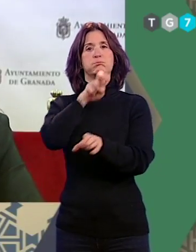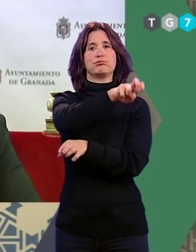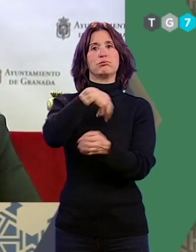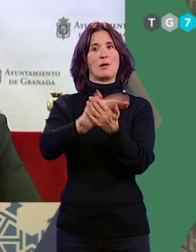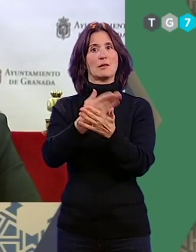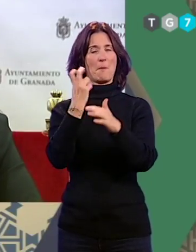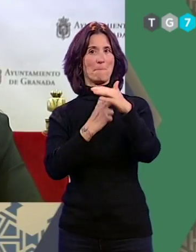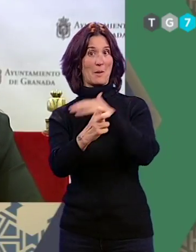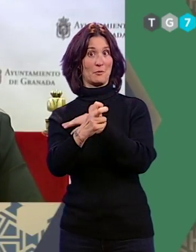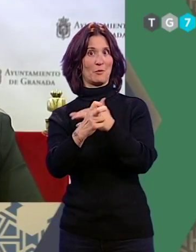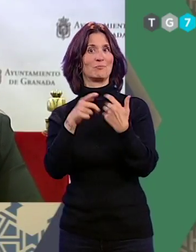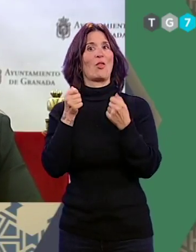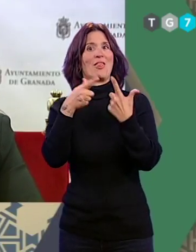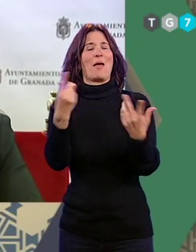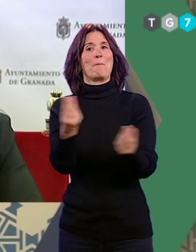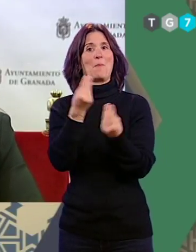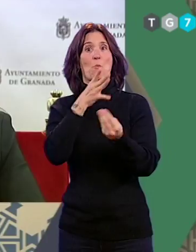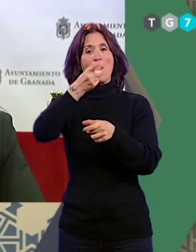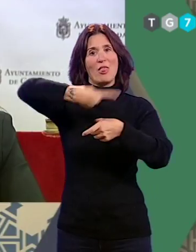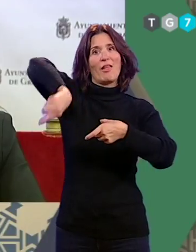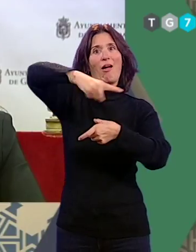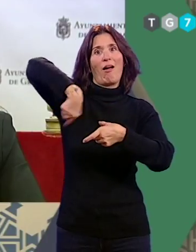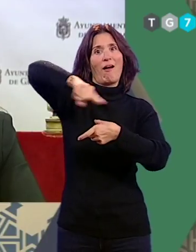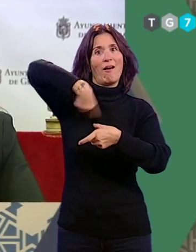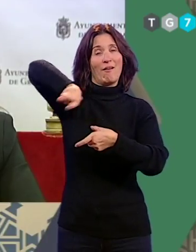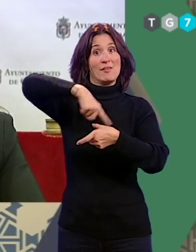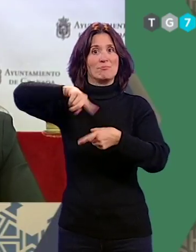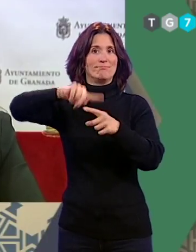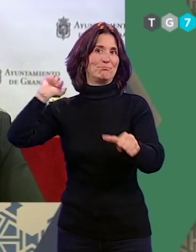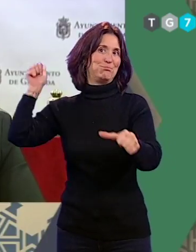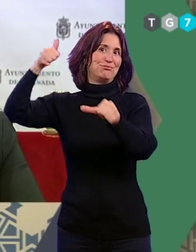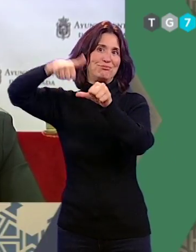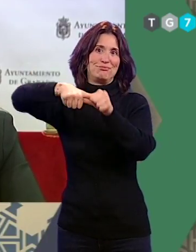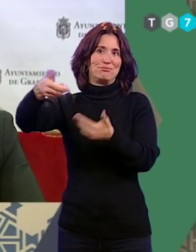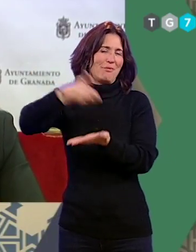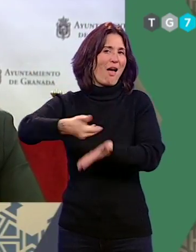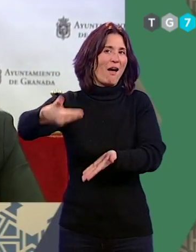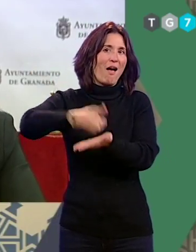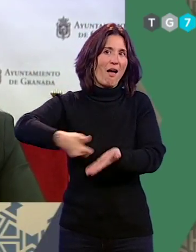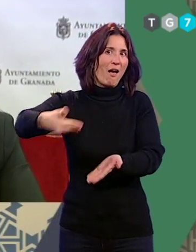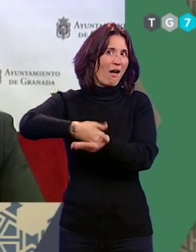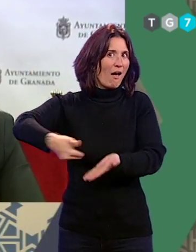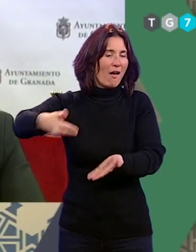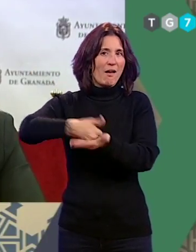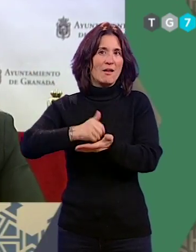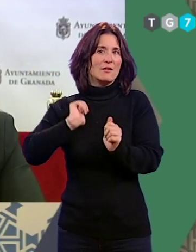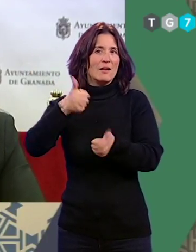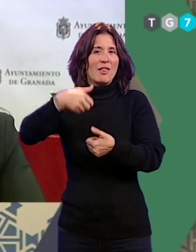y, por tanto, se mejora la intermodalidad. Esta es una demanda, como he dicho, continua en todos los observatorios,